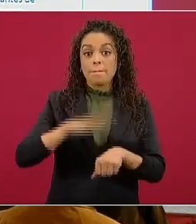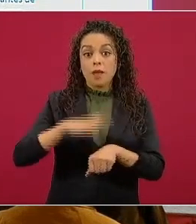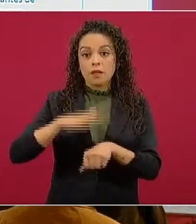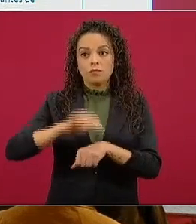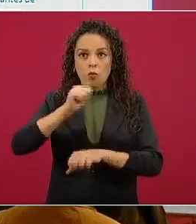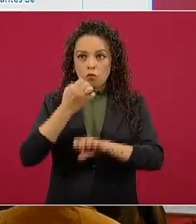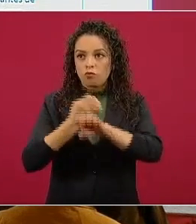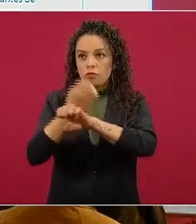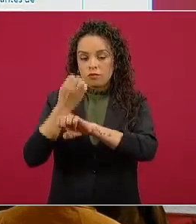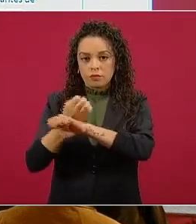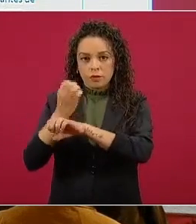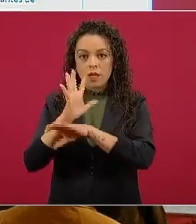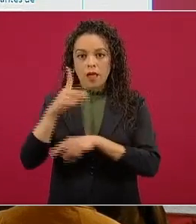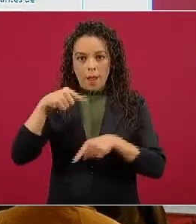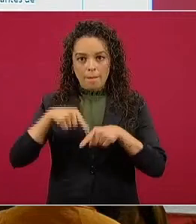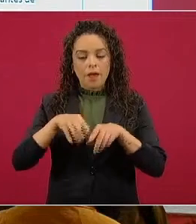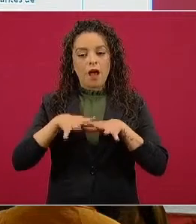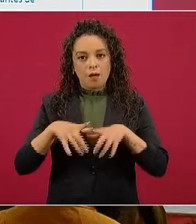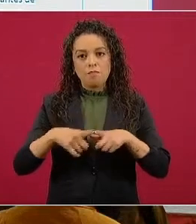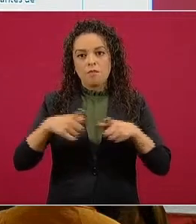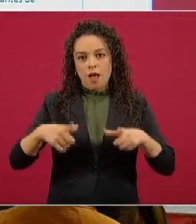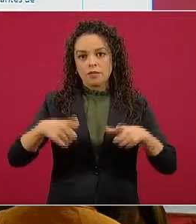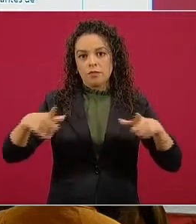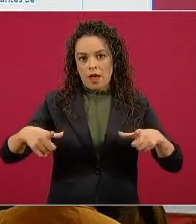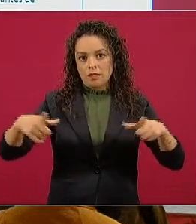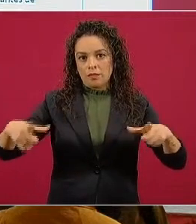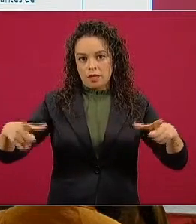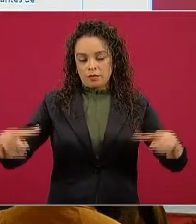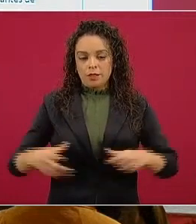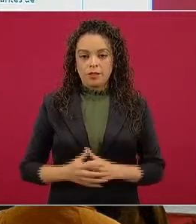avanzando con este propósito.